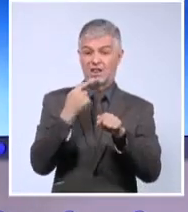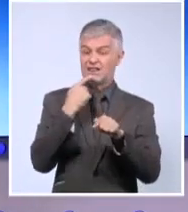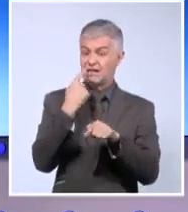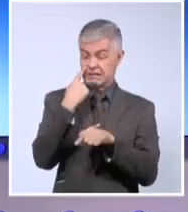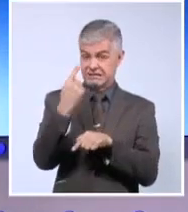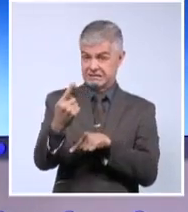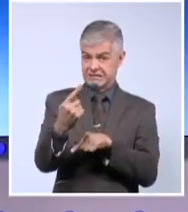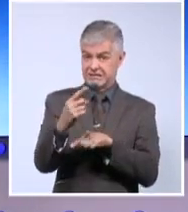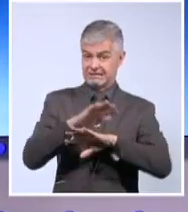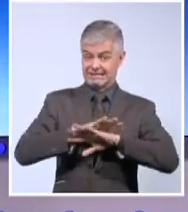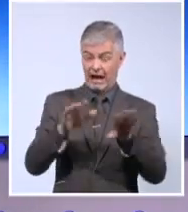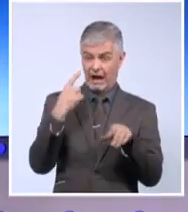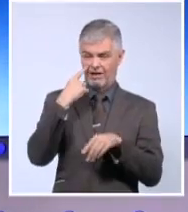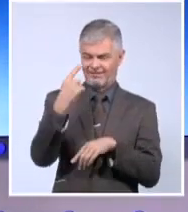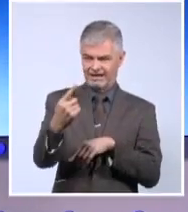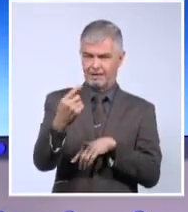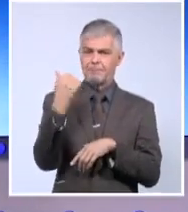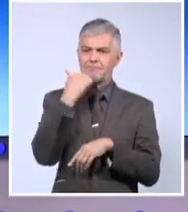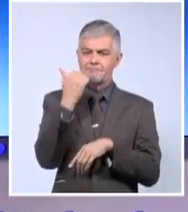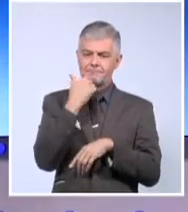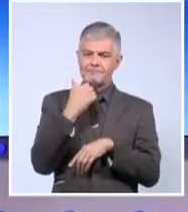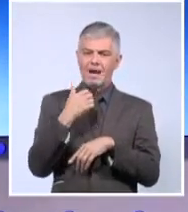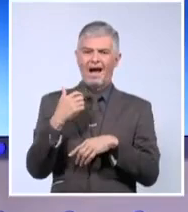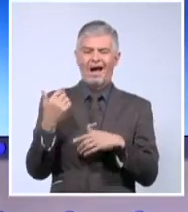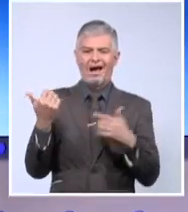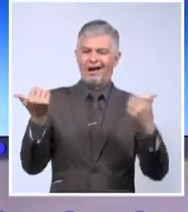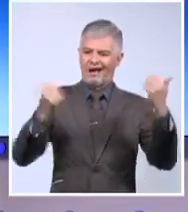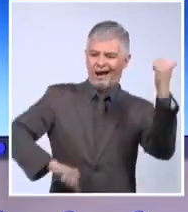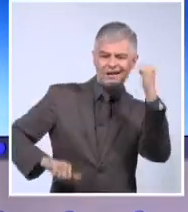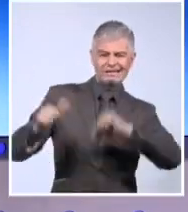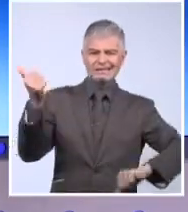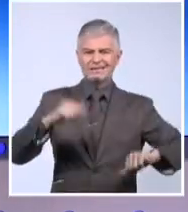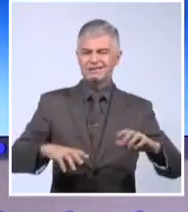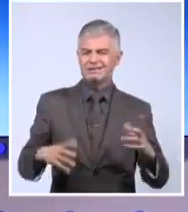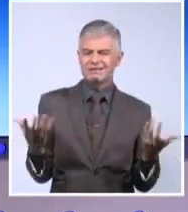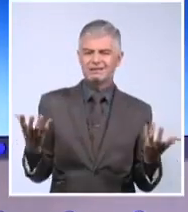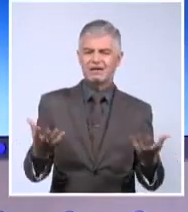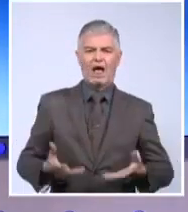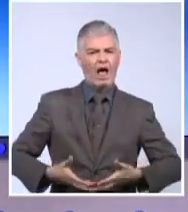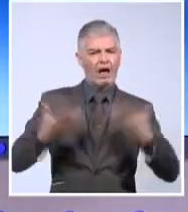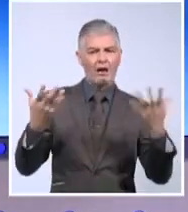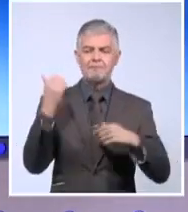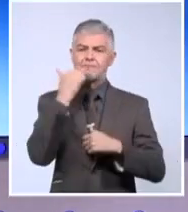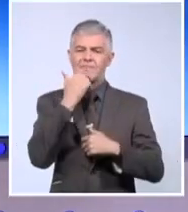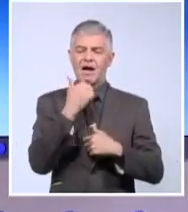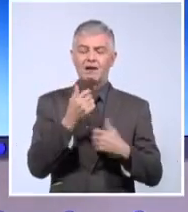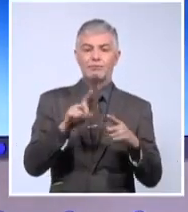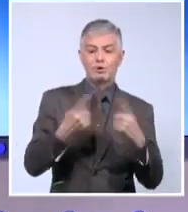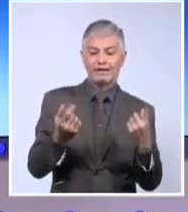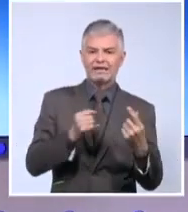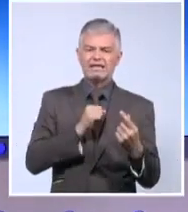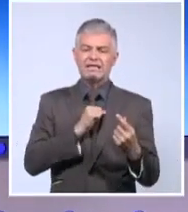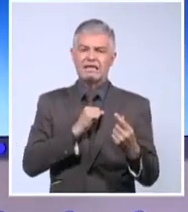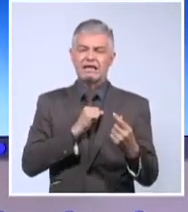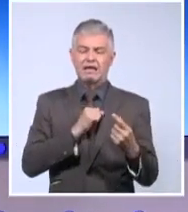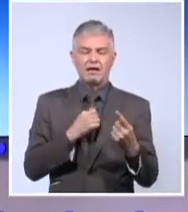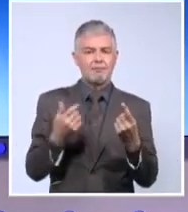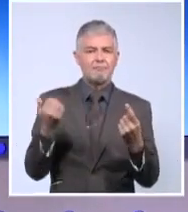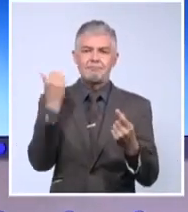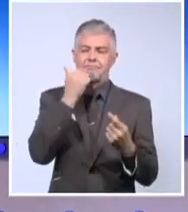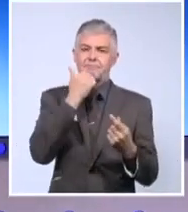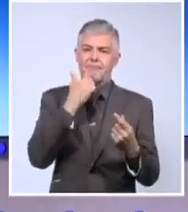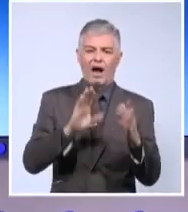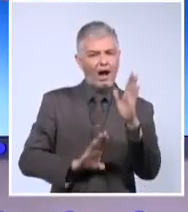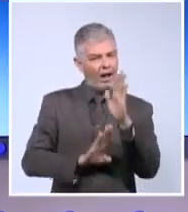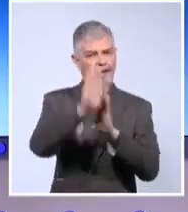Ya van escalando a más agresividad, comienzan a dar señales de querer avanzar en el paso siguiente de ese guión, que,